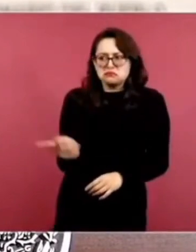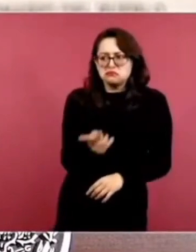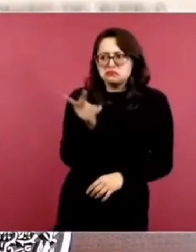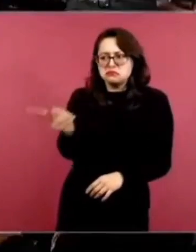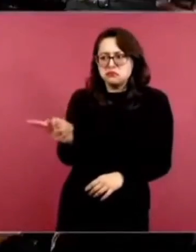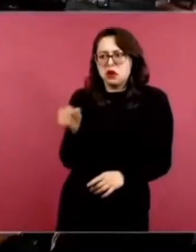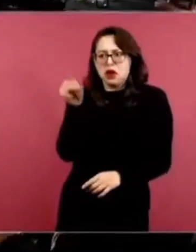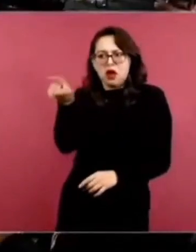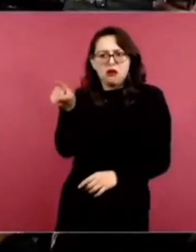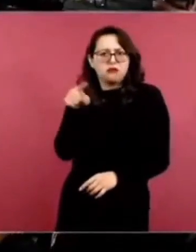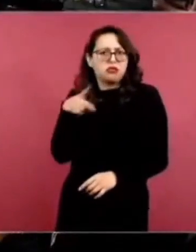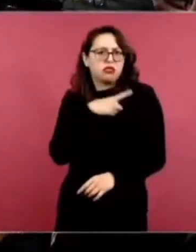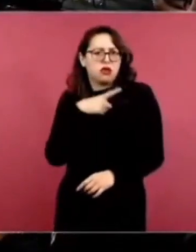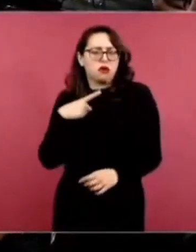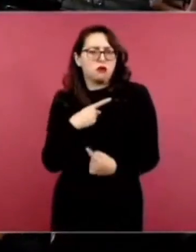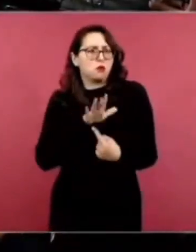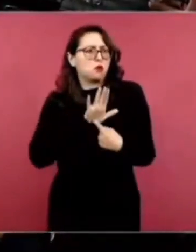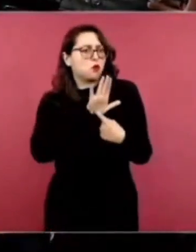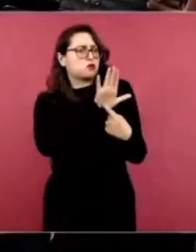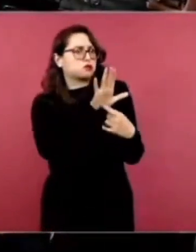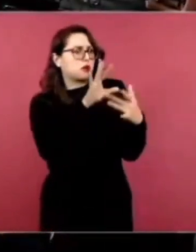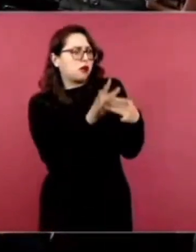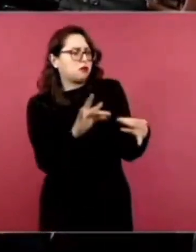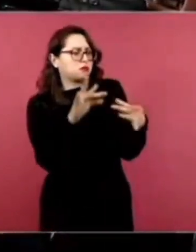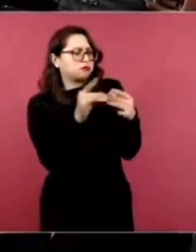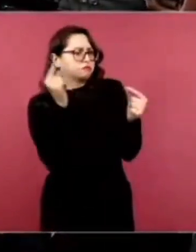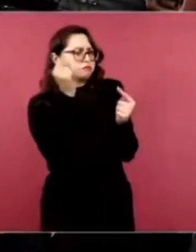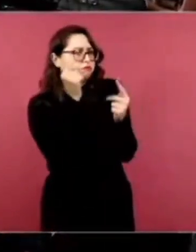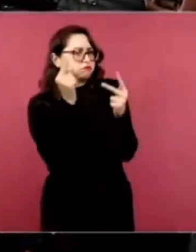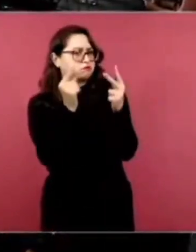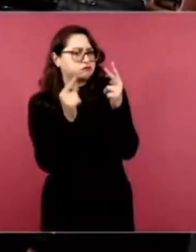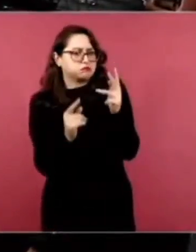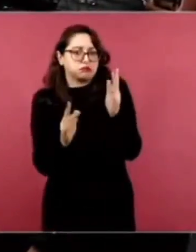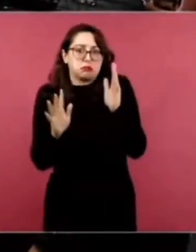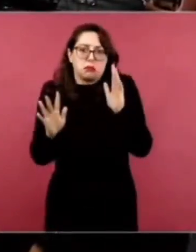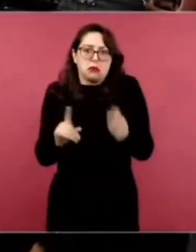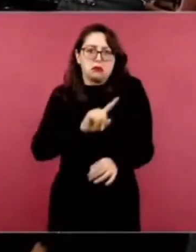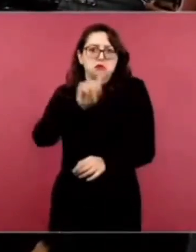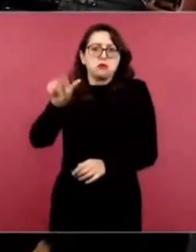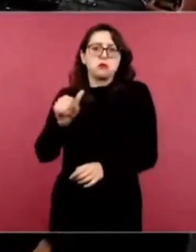determinación con respecto y en apego a sus facultades. Gracias.